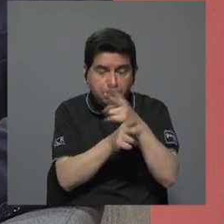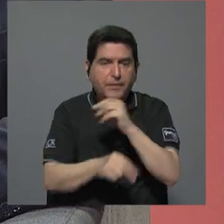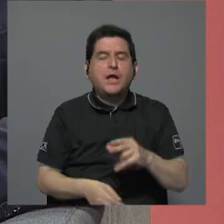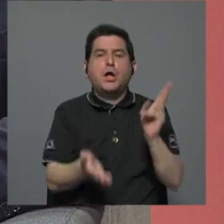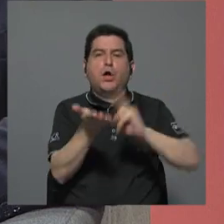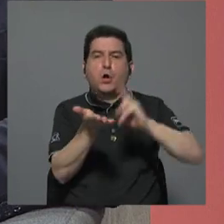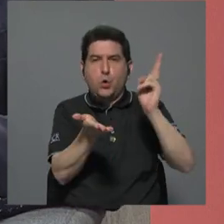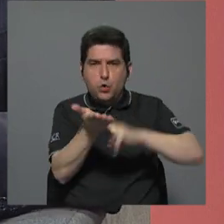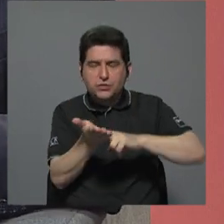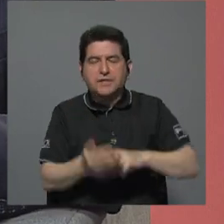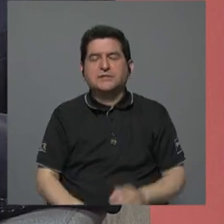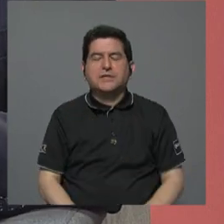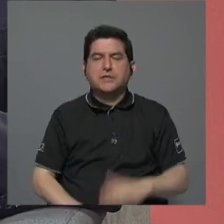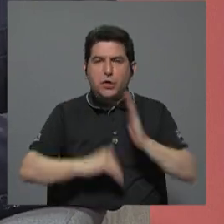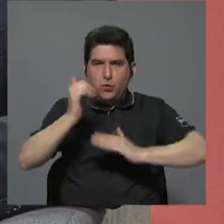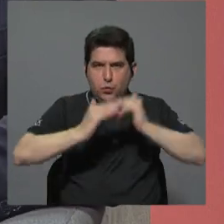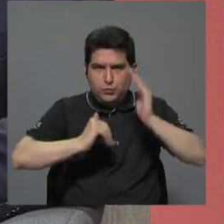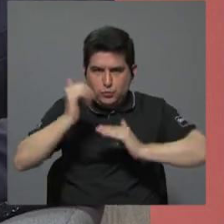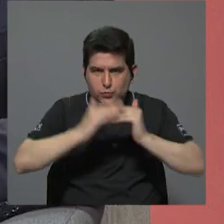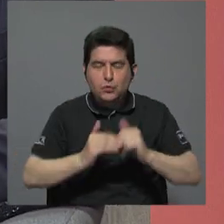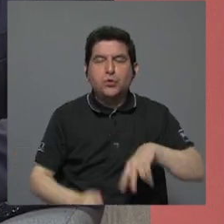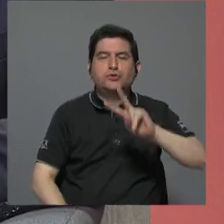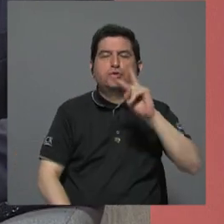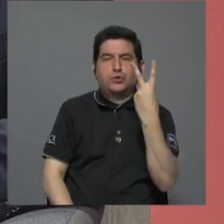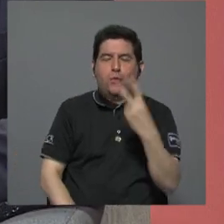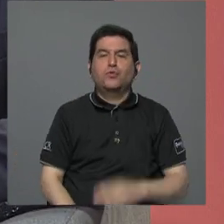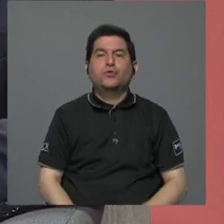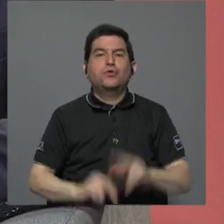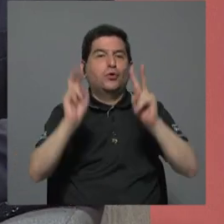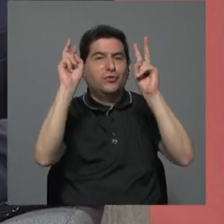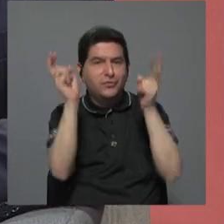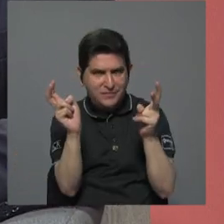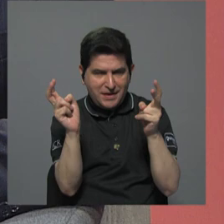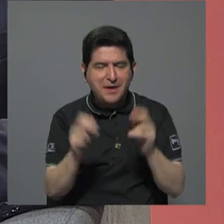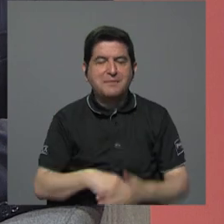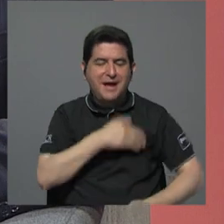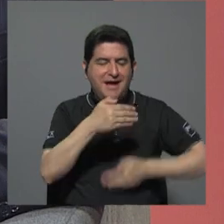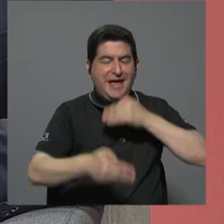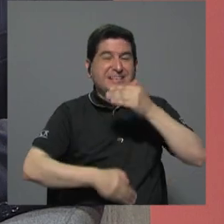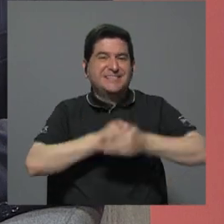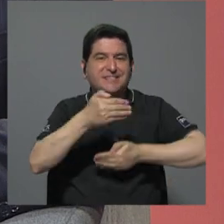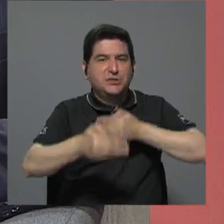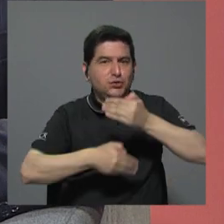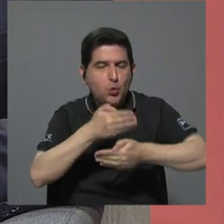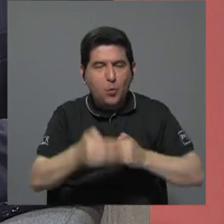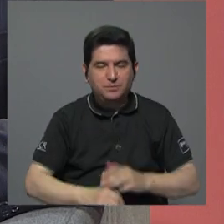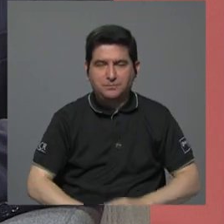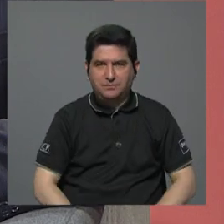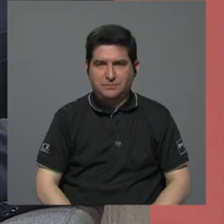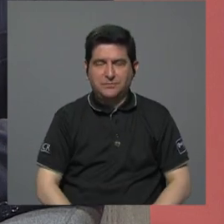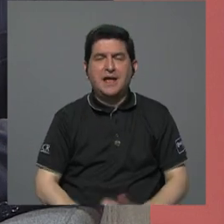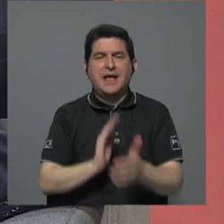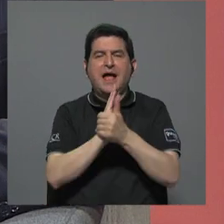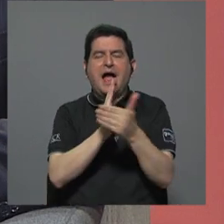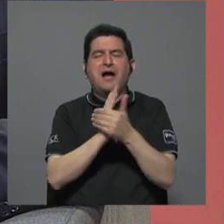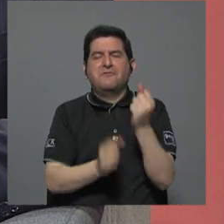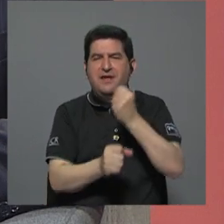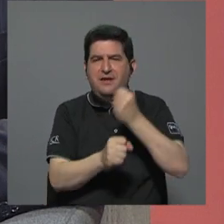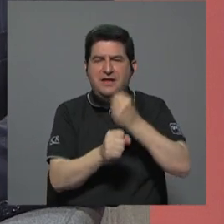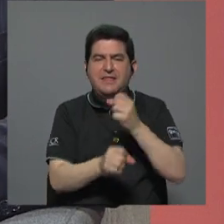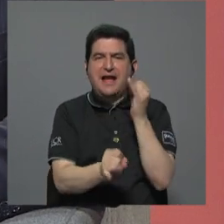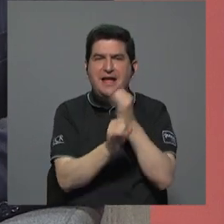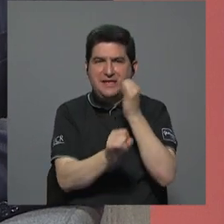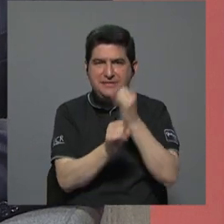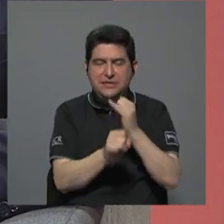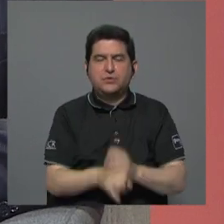contratar una infraestructura. En segundo lugar, hay un tema de gestión. La capacidad operativa de las